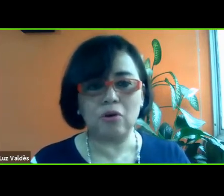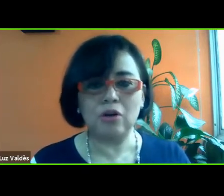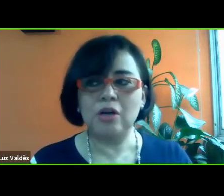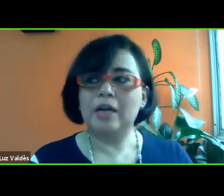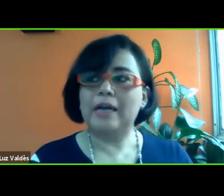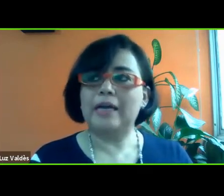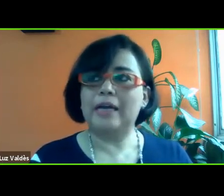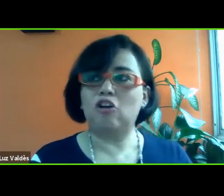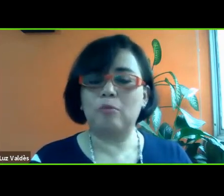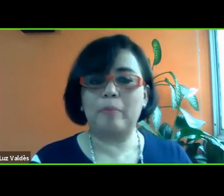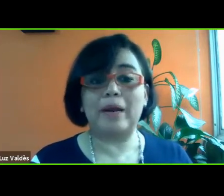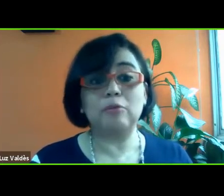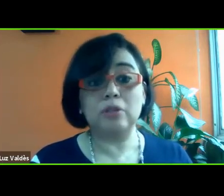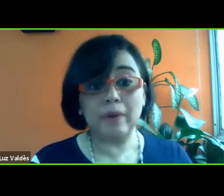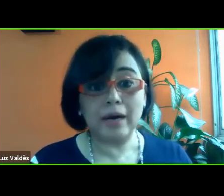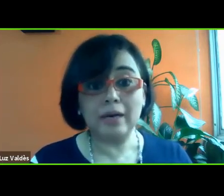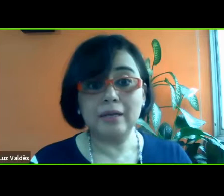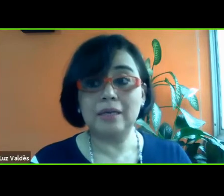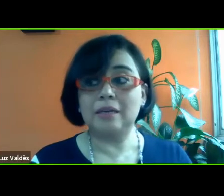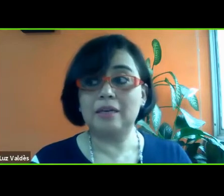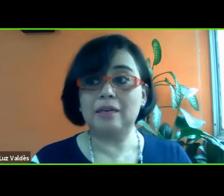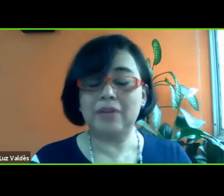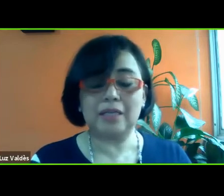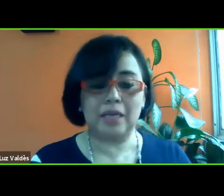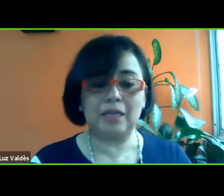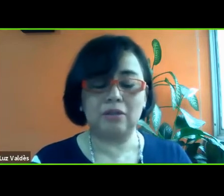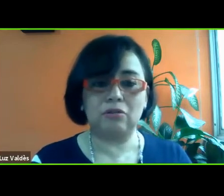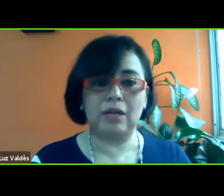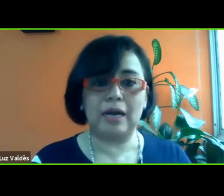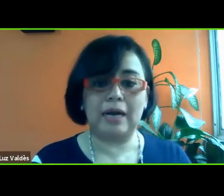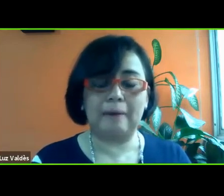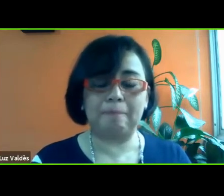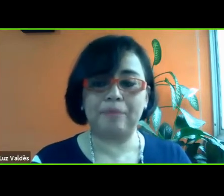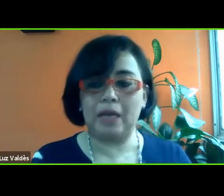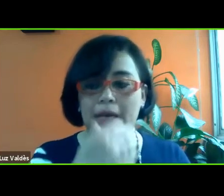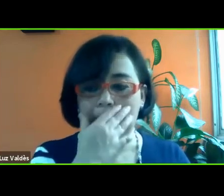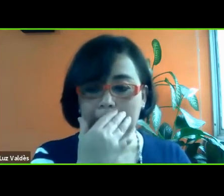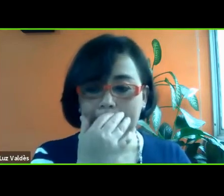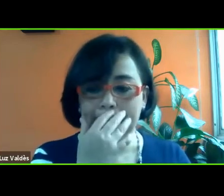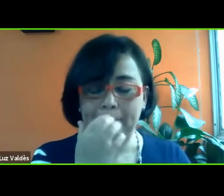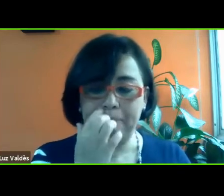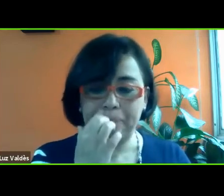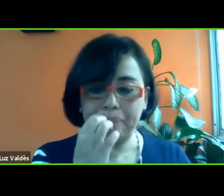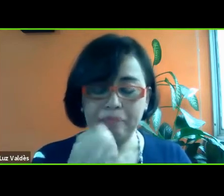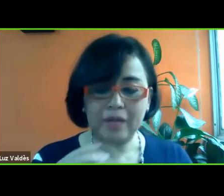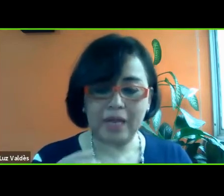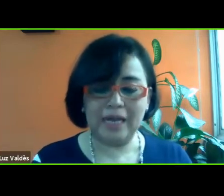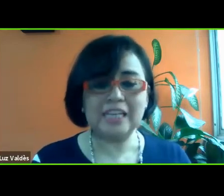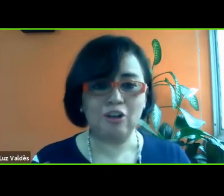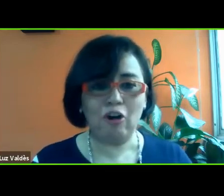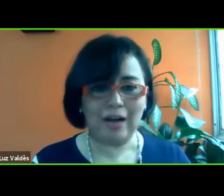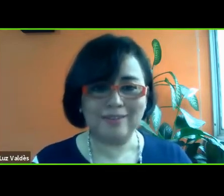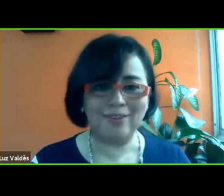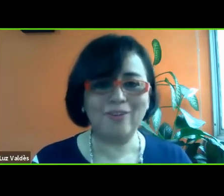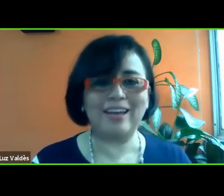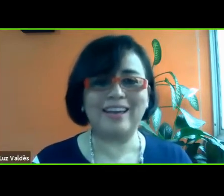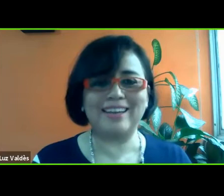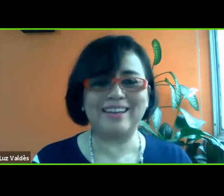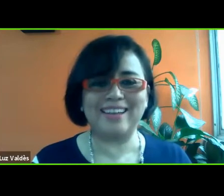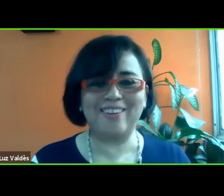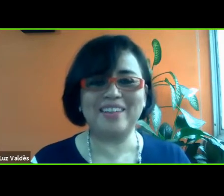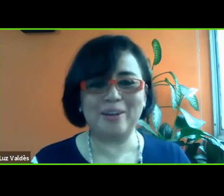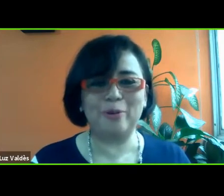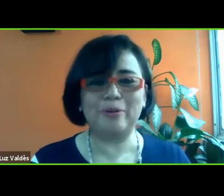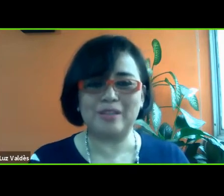a favor como para motivar. Y fíjate, dentro de la, del, el eslogan, ¿no? Que,